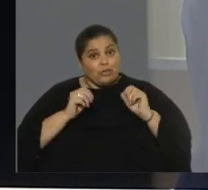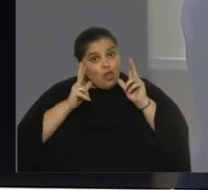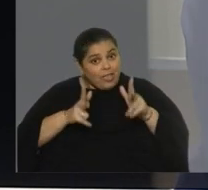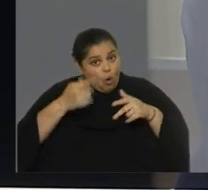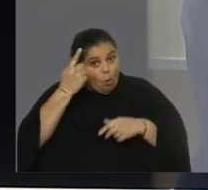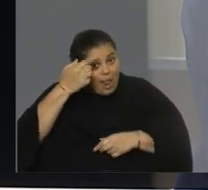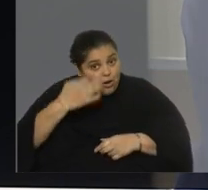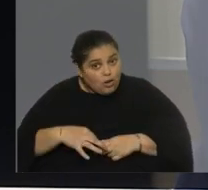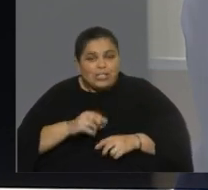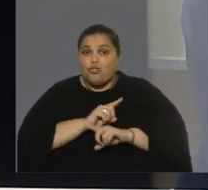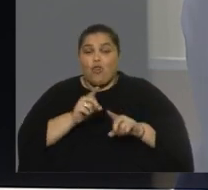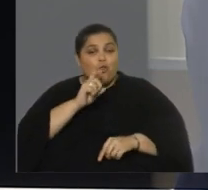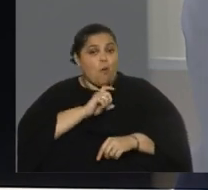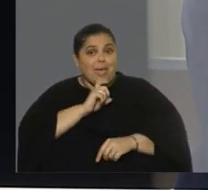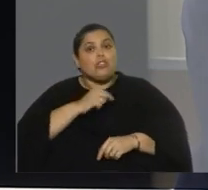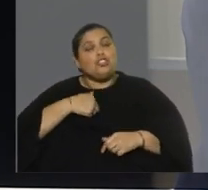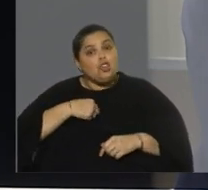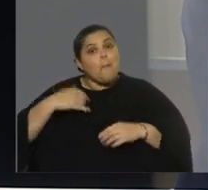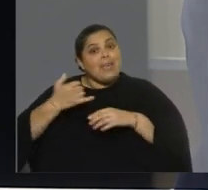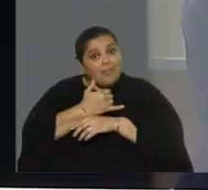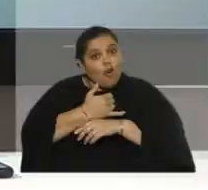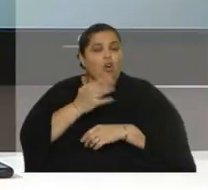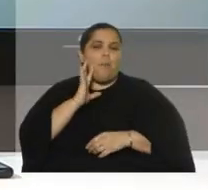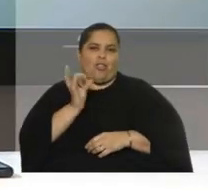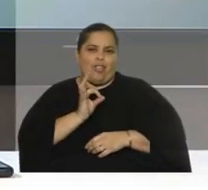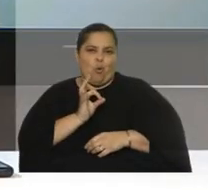cosa no miento y si me equivoco pido disculpas nos vemos pronto